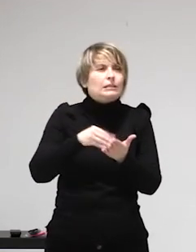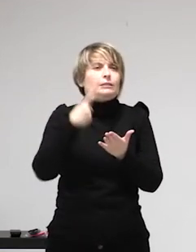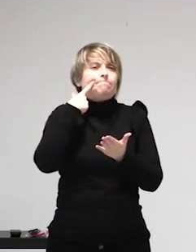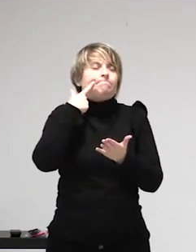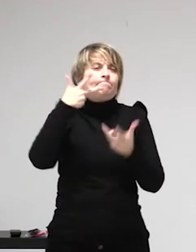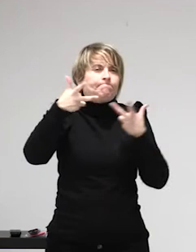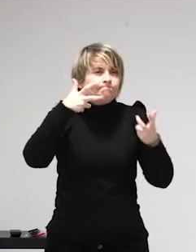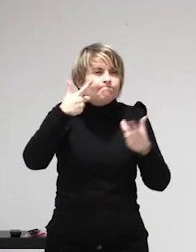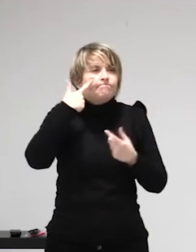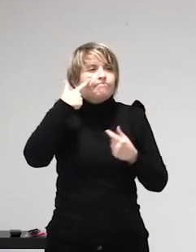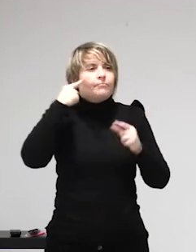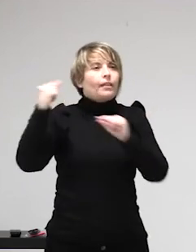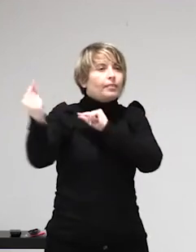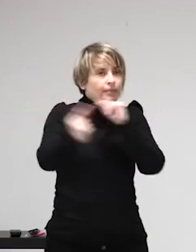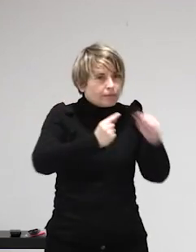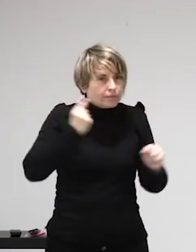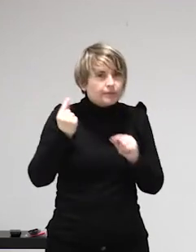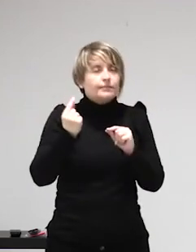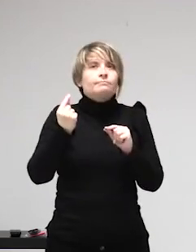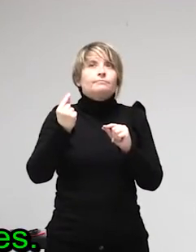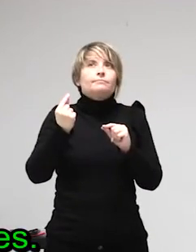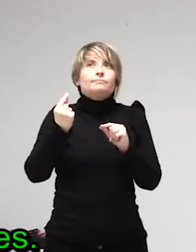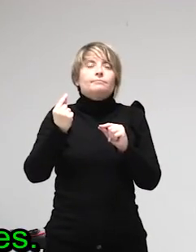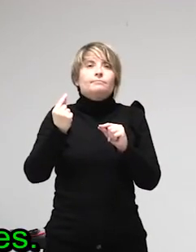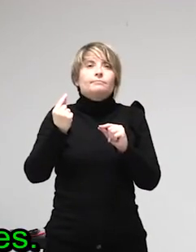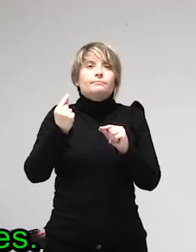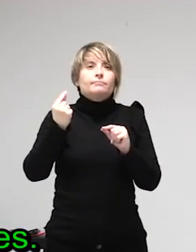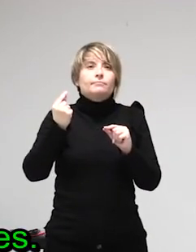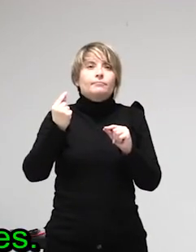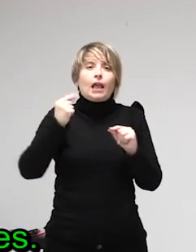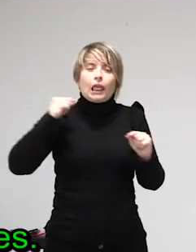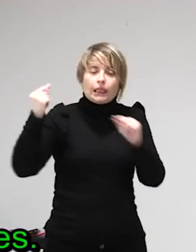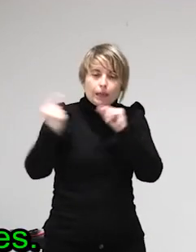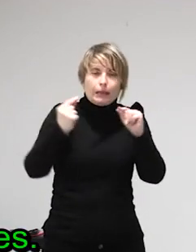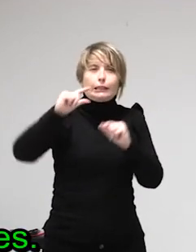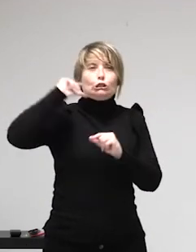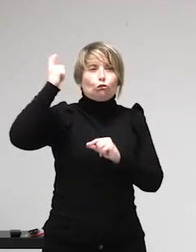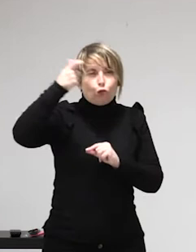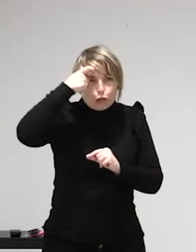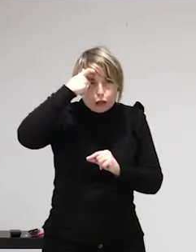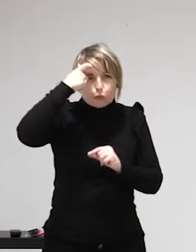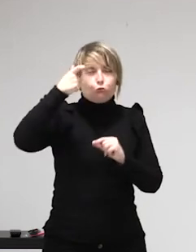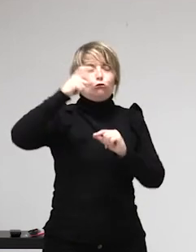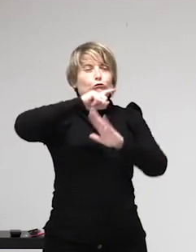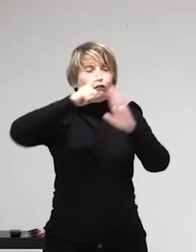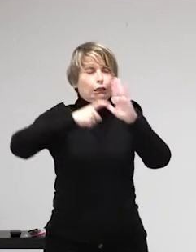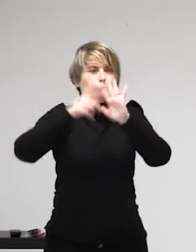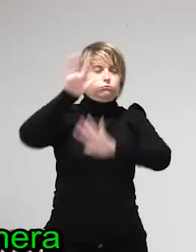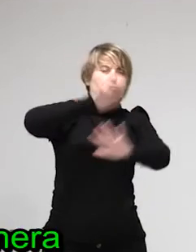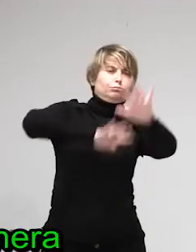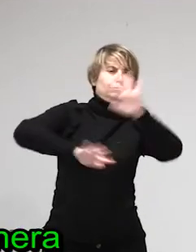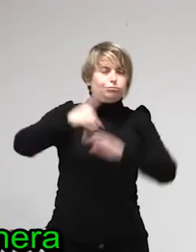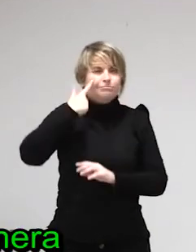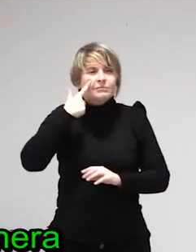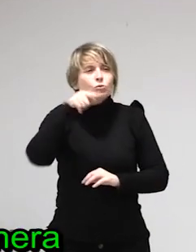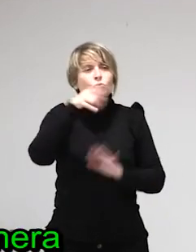este es el pilar sobre el que se construye el estigma de las trabajadoras sexuales. Y